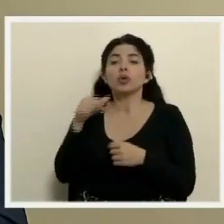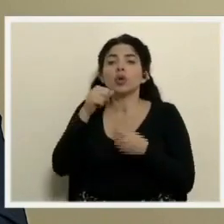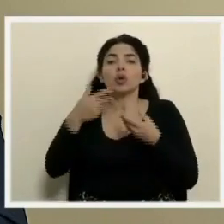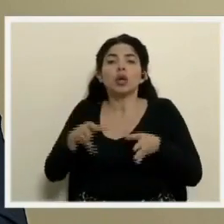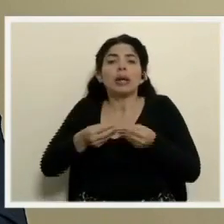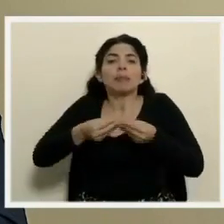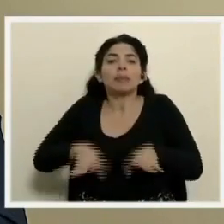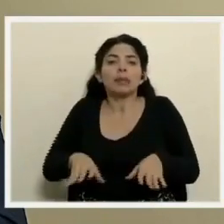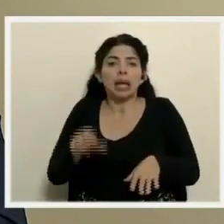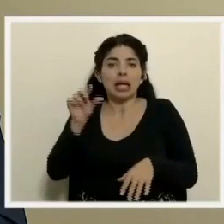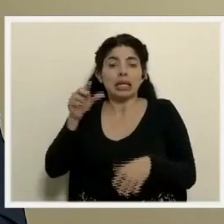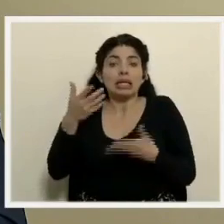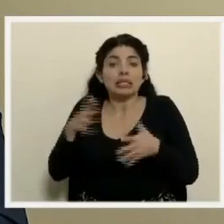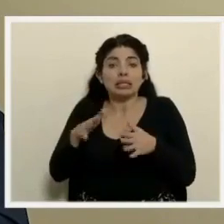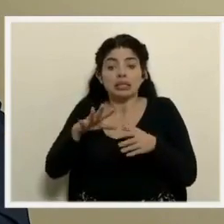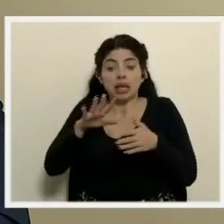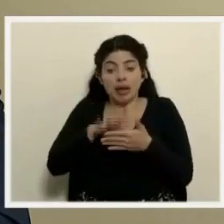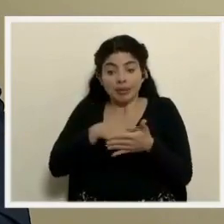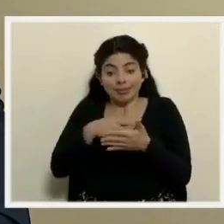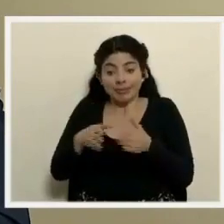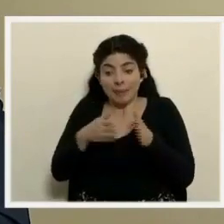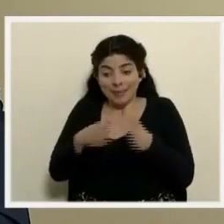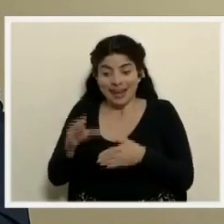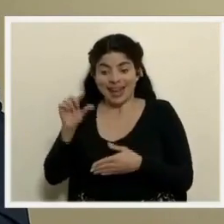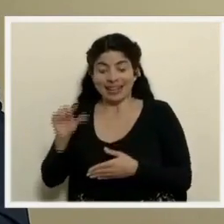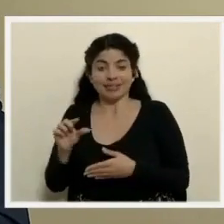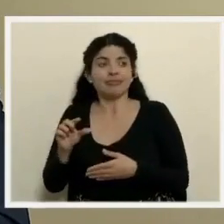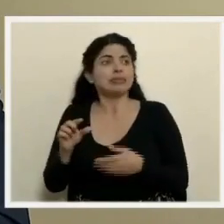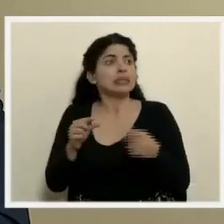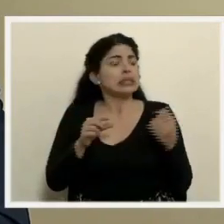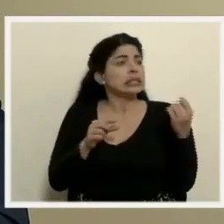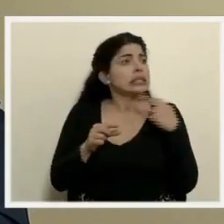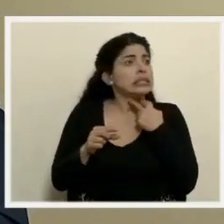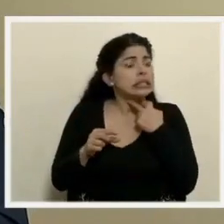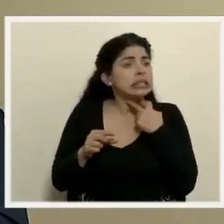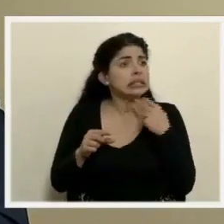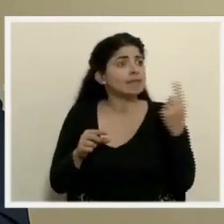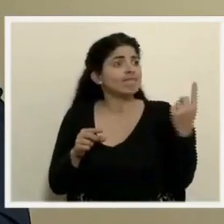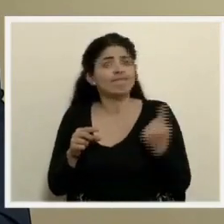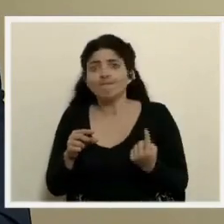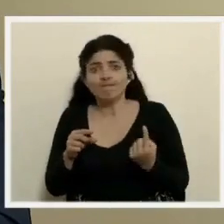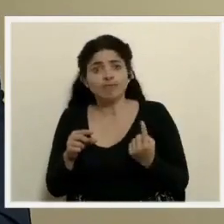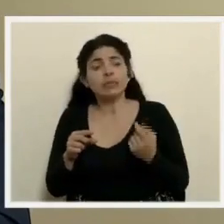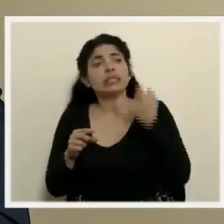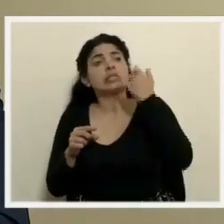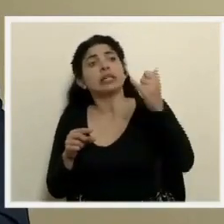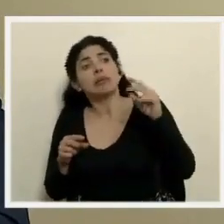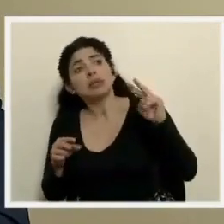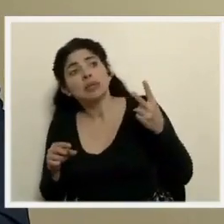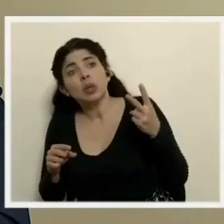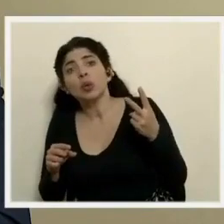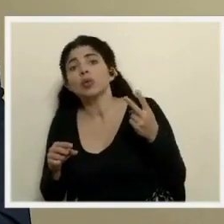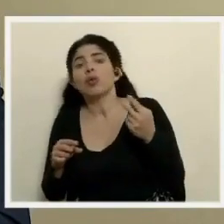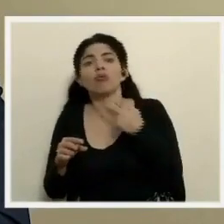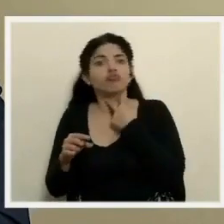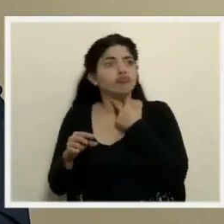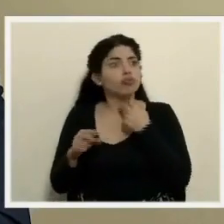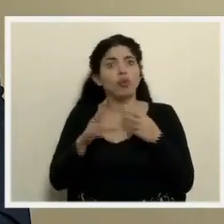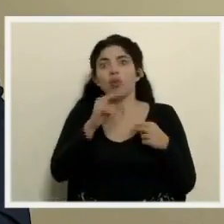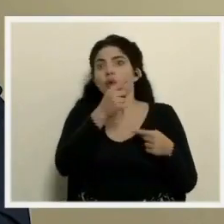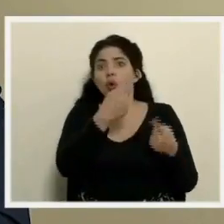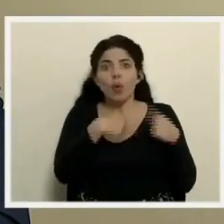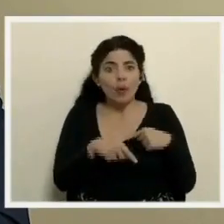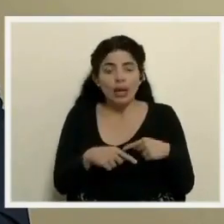lo que ya está programado y cuando ya fallan los mecanismos, que no llegó la persona convocada, que se tenía la